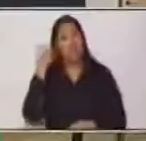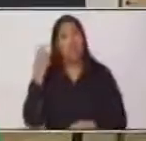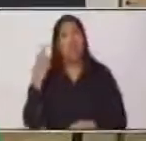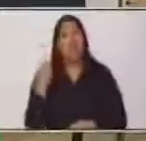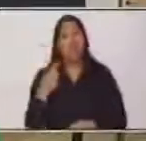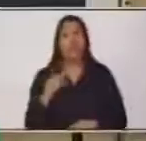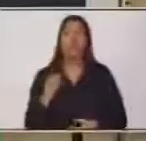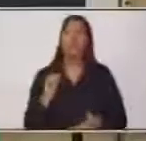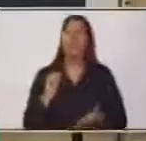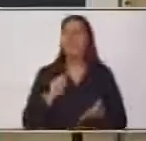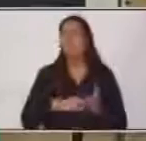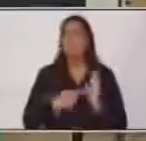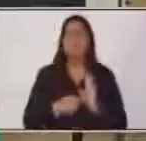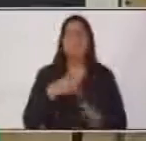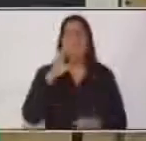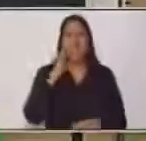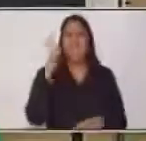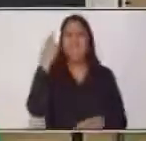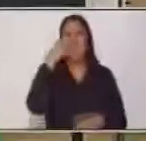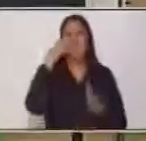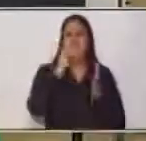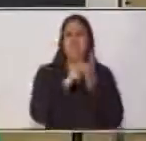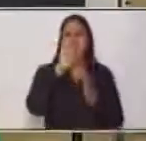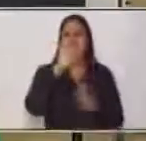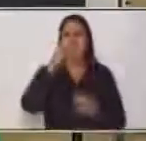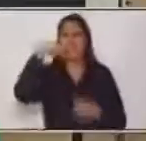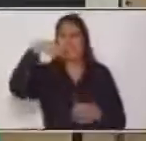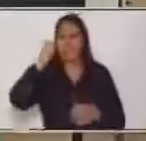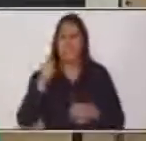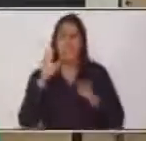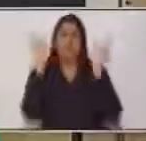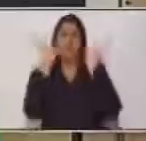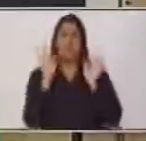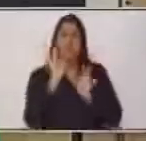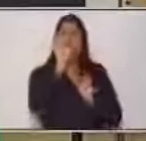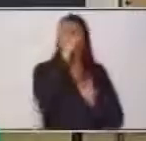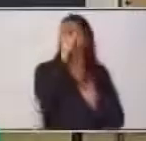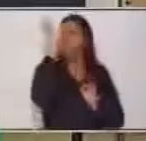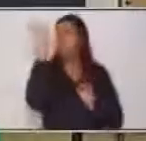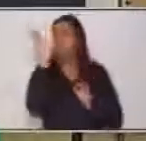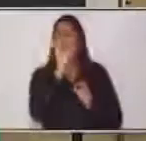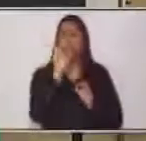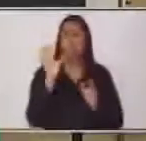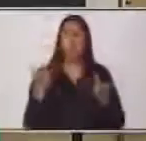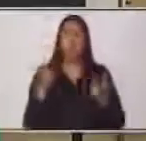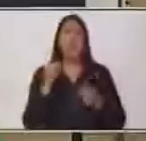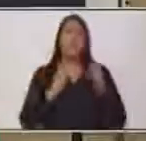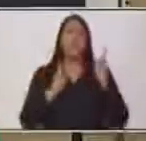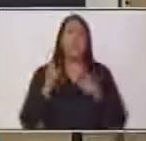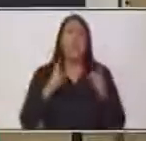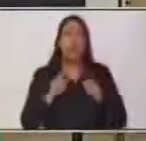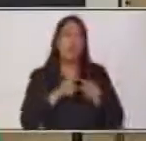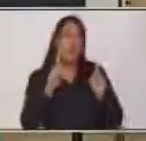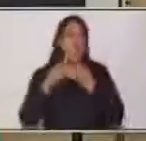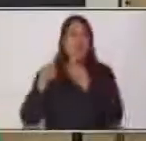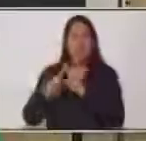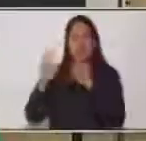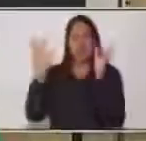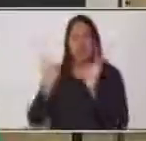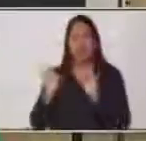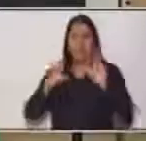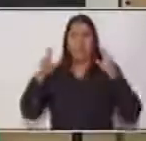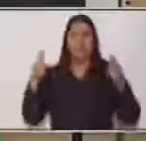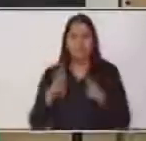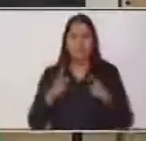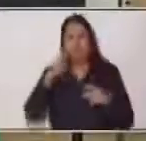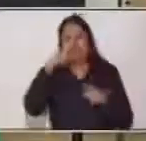esquema, qué diferencia existe entre un esquema y un organizador, un mapa conceptual, un cuadro sinóptico. Le recomiendo que pueda trabajar un mapa